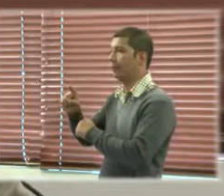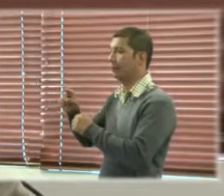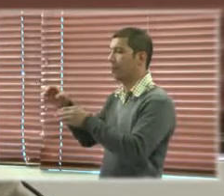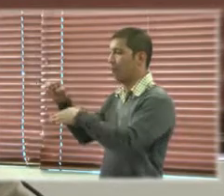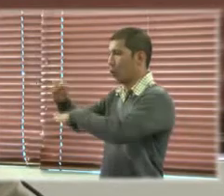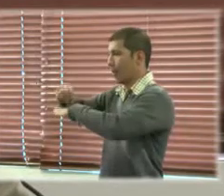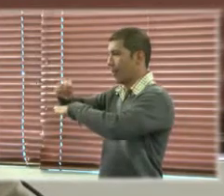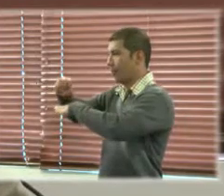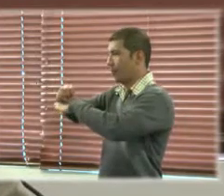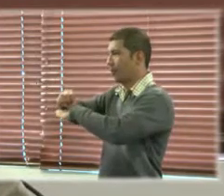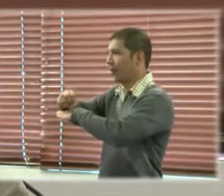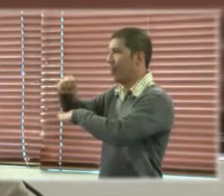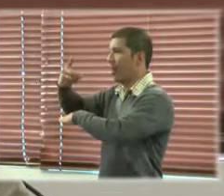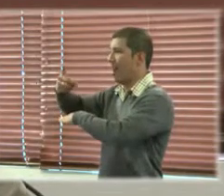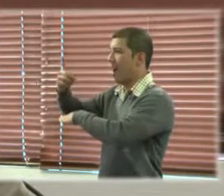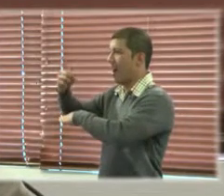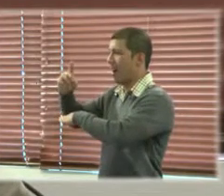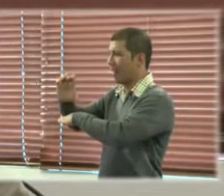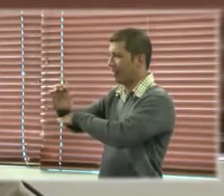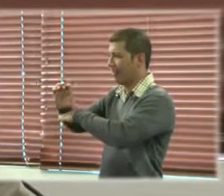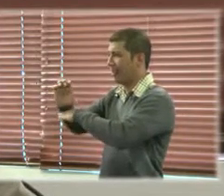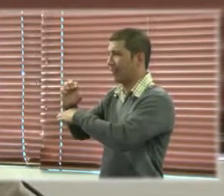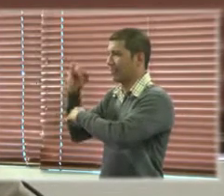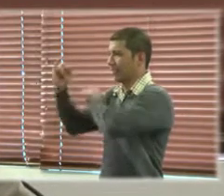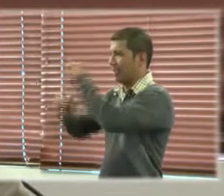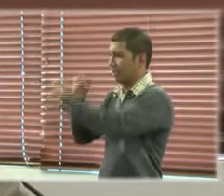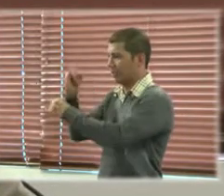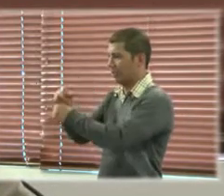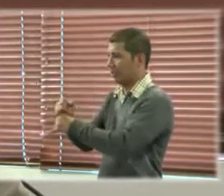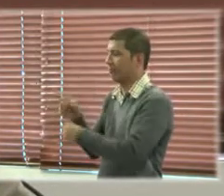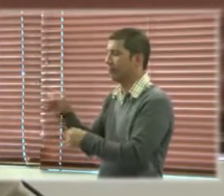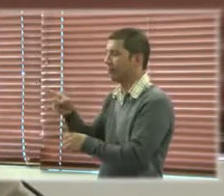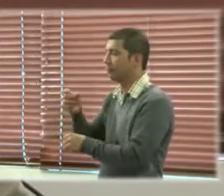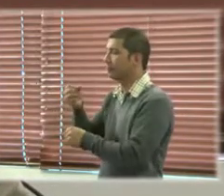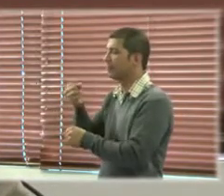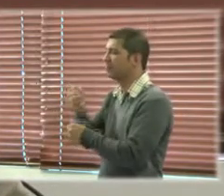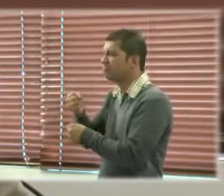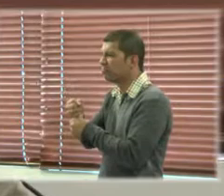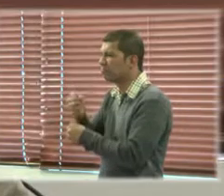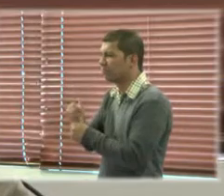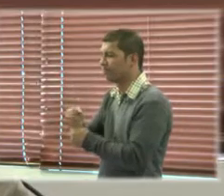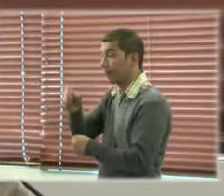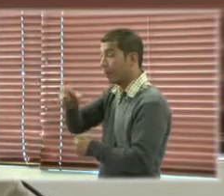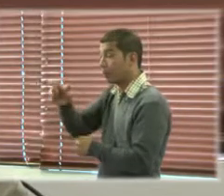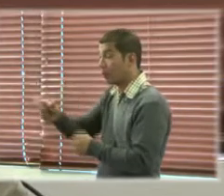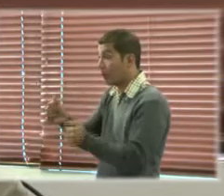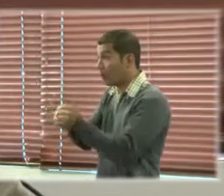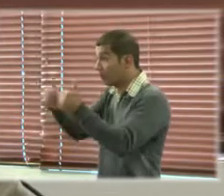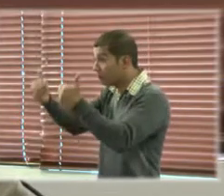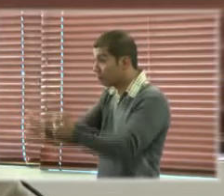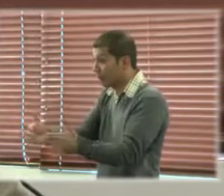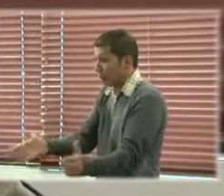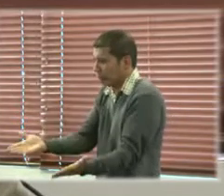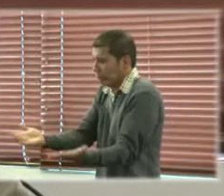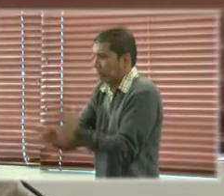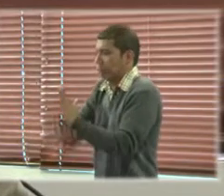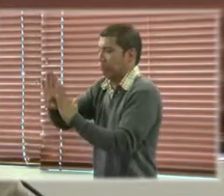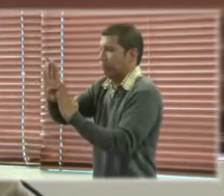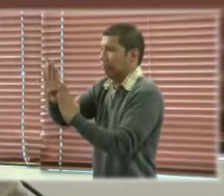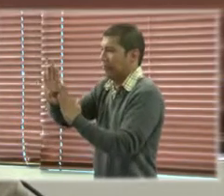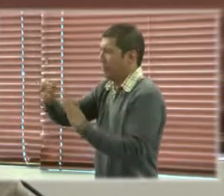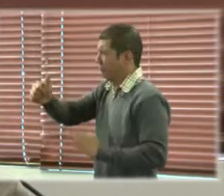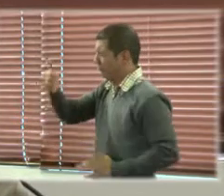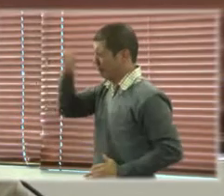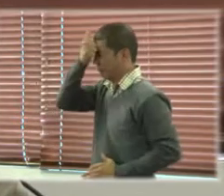organización internacional que trabaja principalmente para el desarrollo de personas con discapacidad y cuya sede central está en Francia, pero